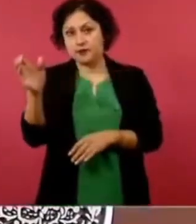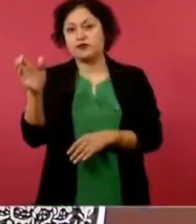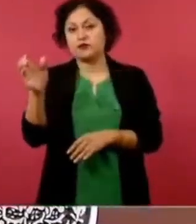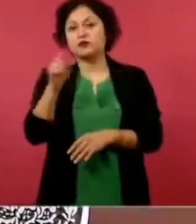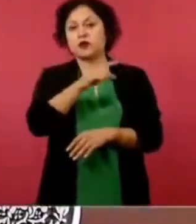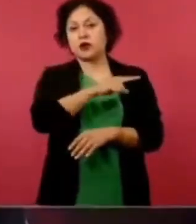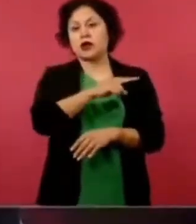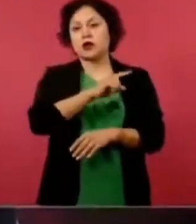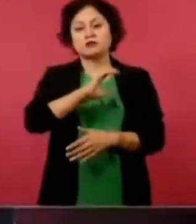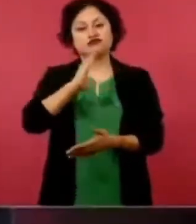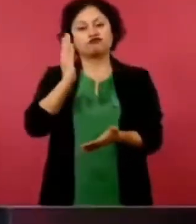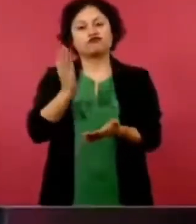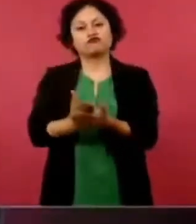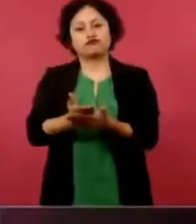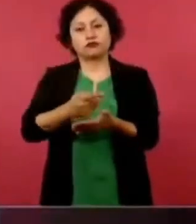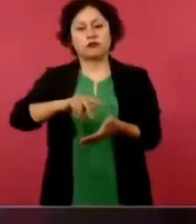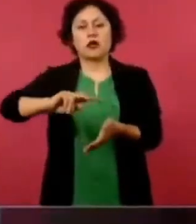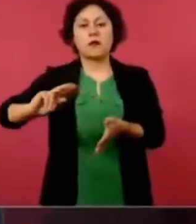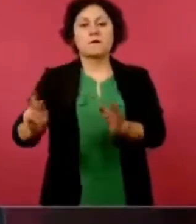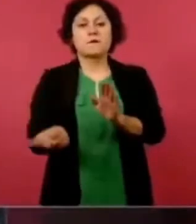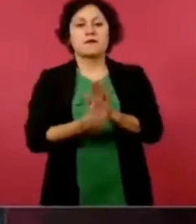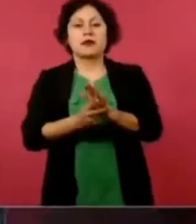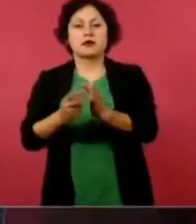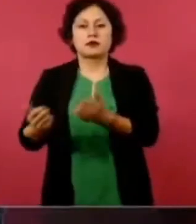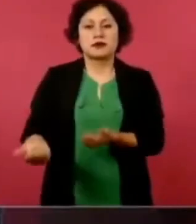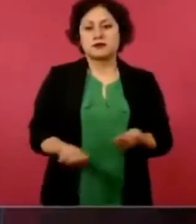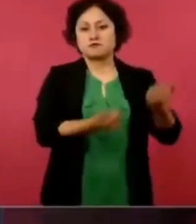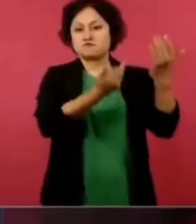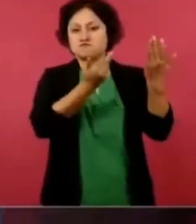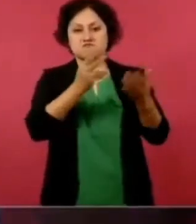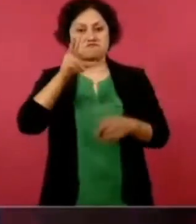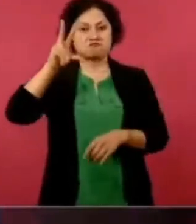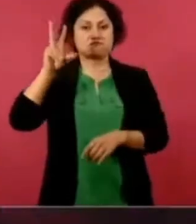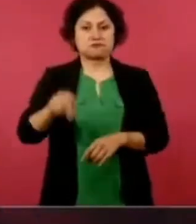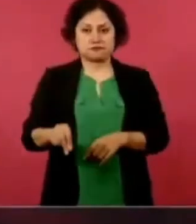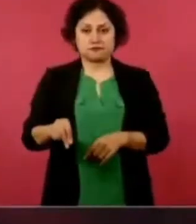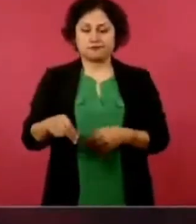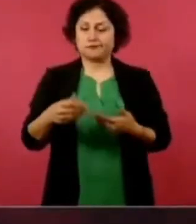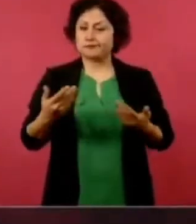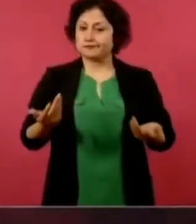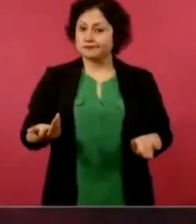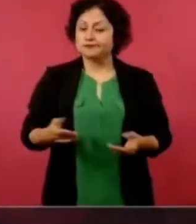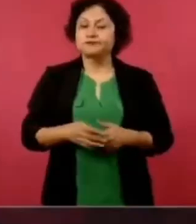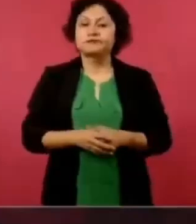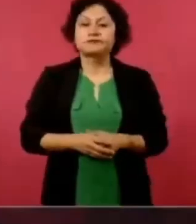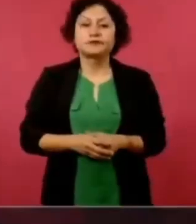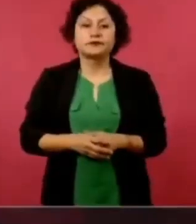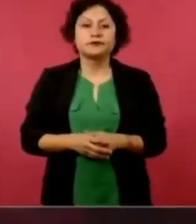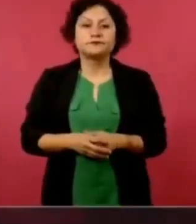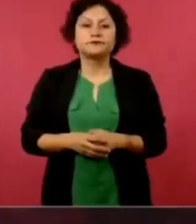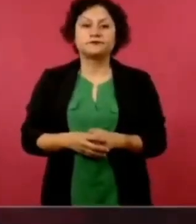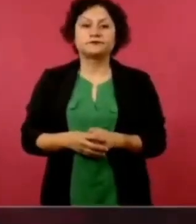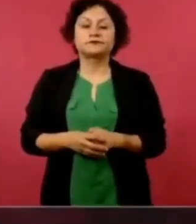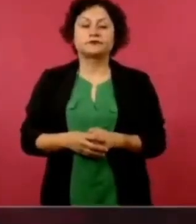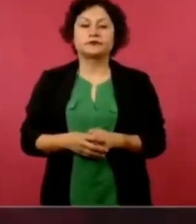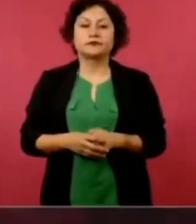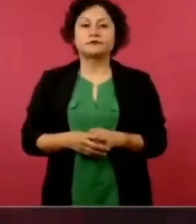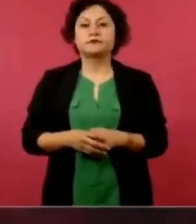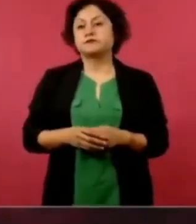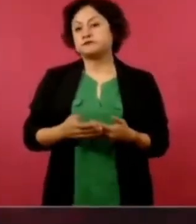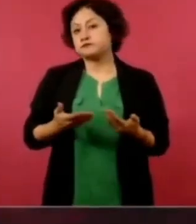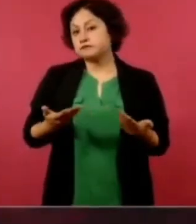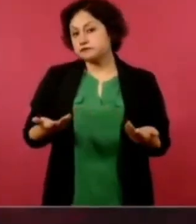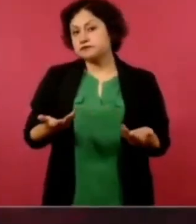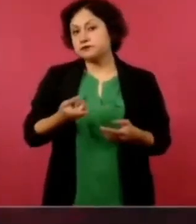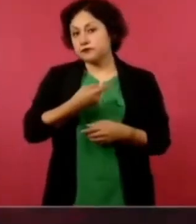detener lo de las exportaciones de aguacate. Y de decidió